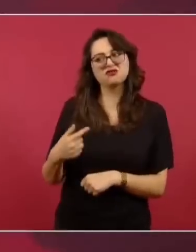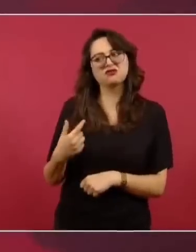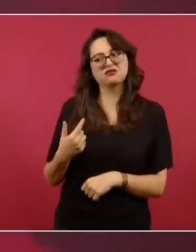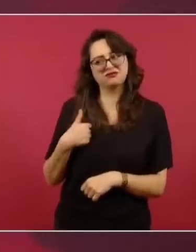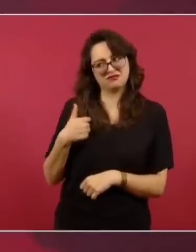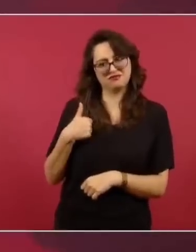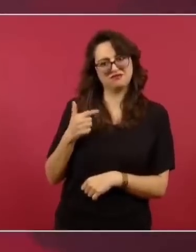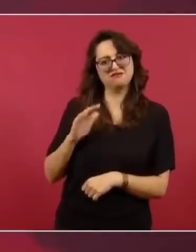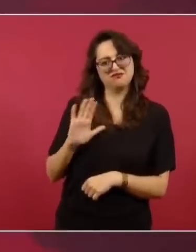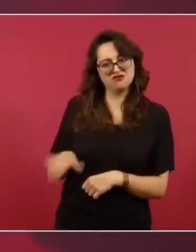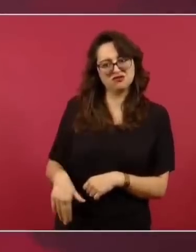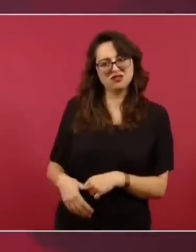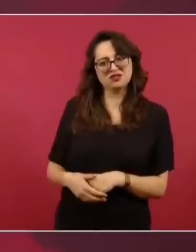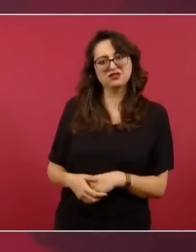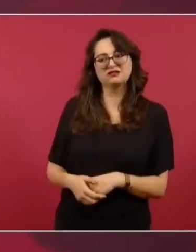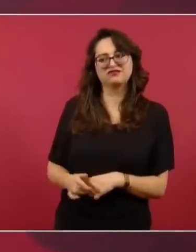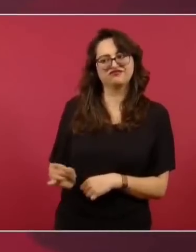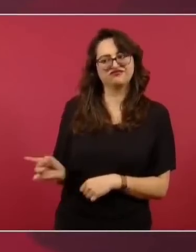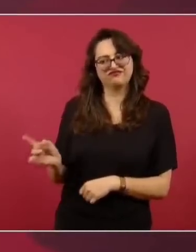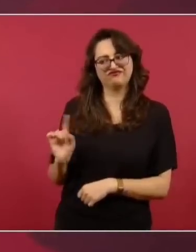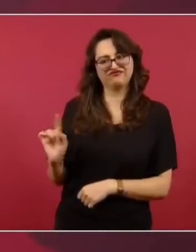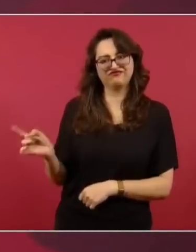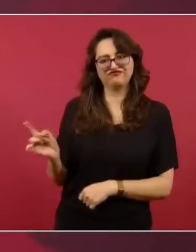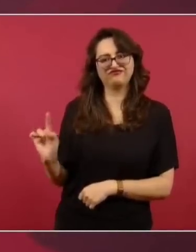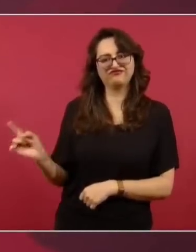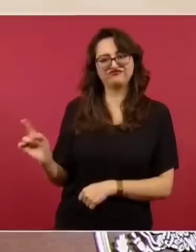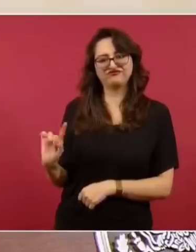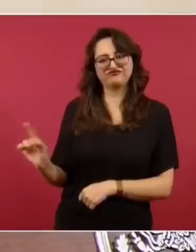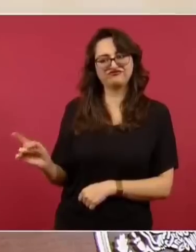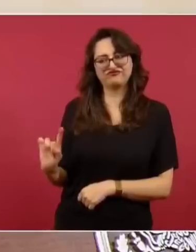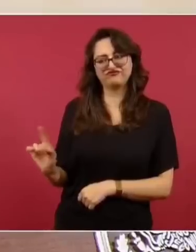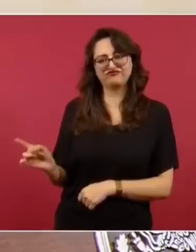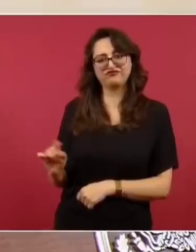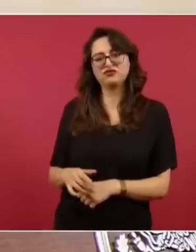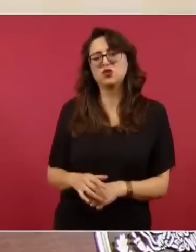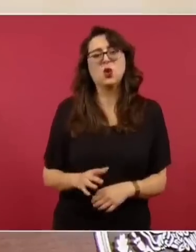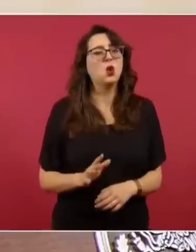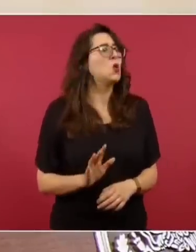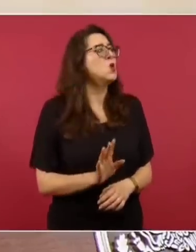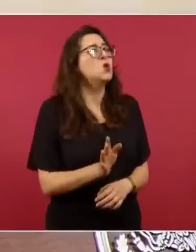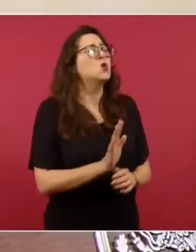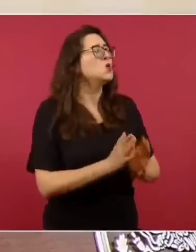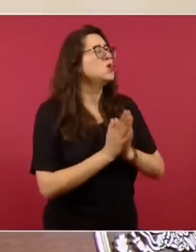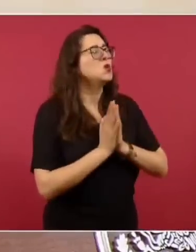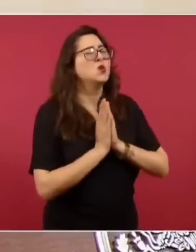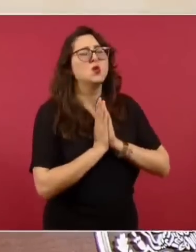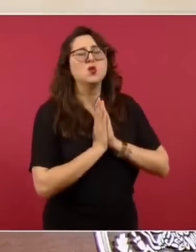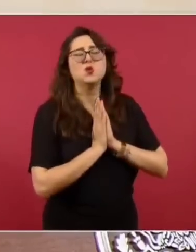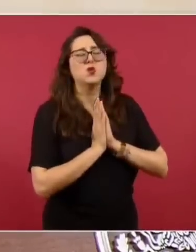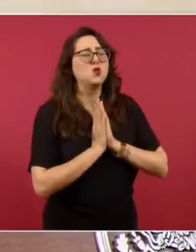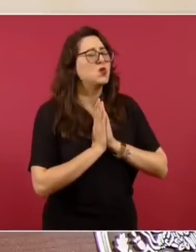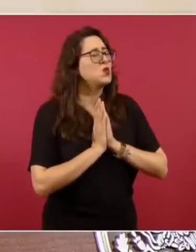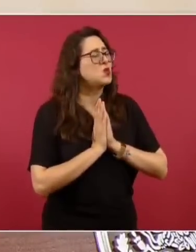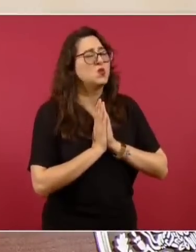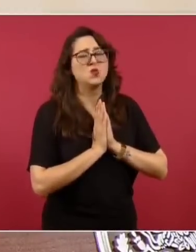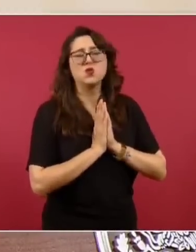no, no, cómo crees,